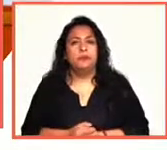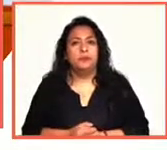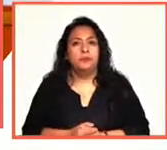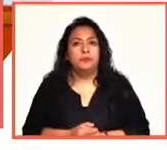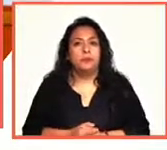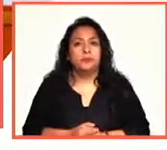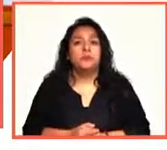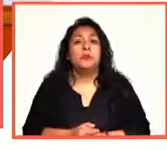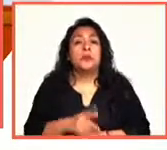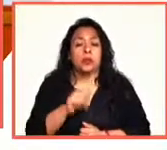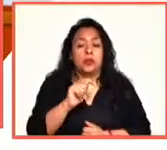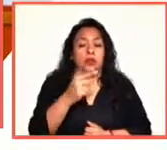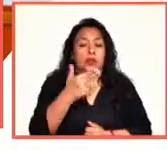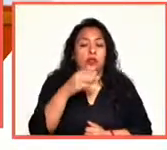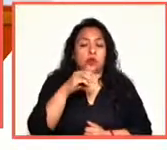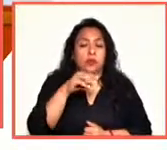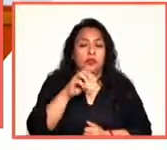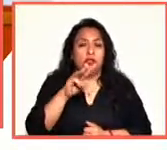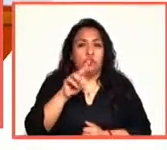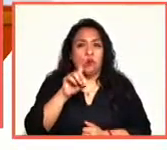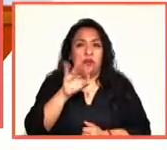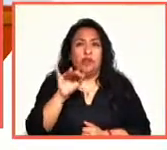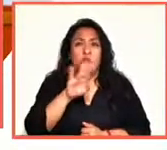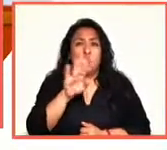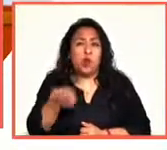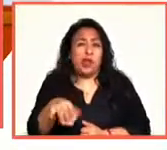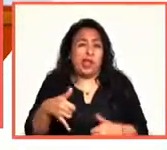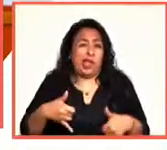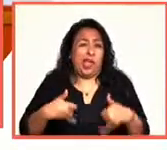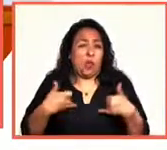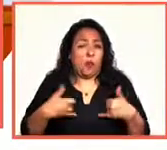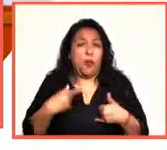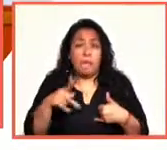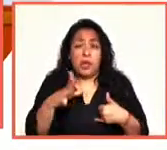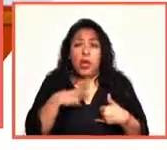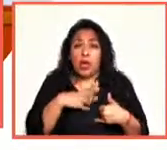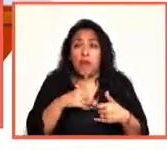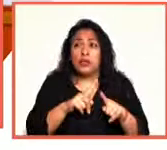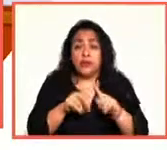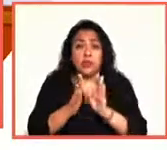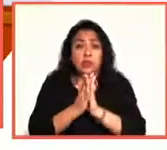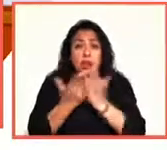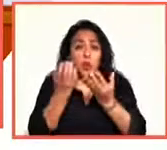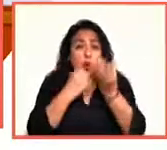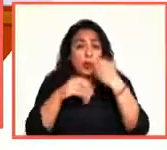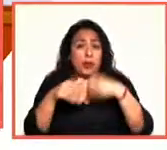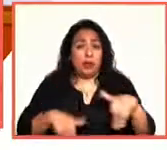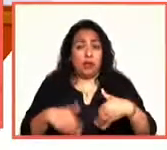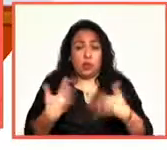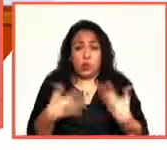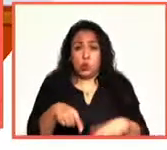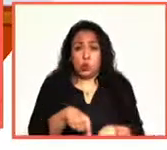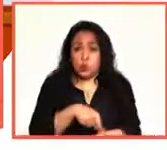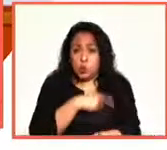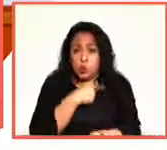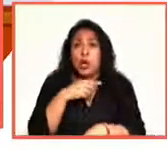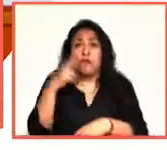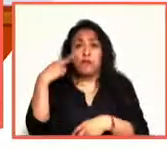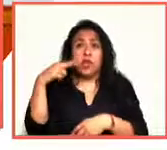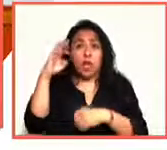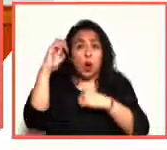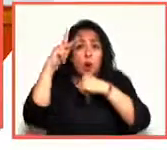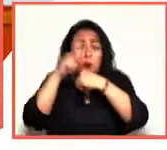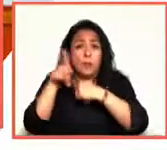Thomas Wolfe falleció a temprana edad, pero dejó varias novelas y obras de teatro muy extensas. Viajó por Europa, fue